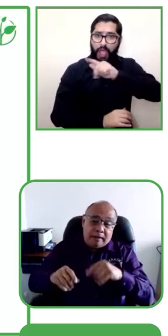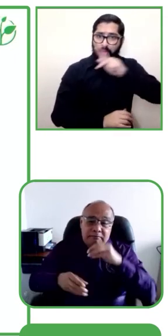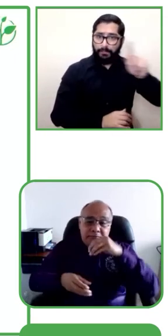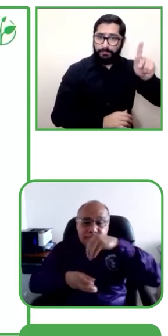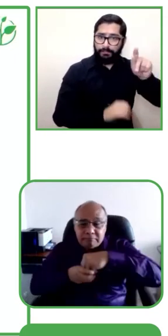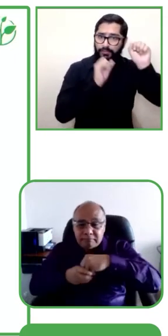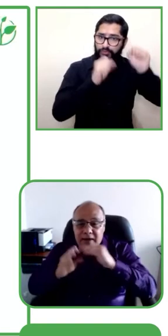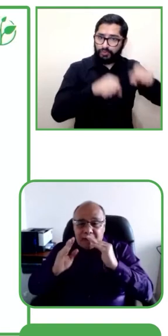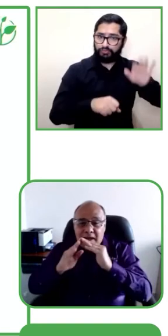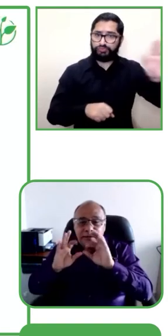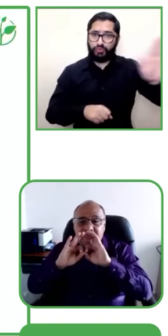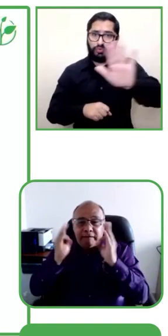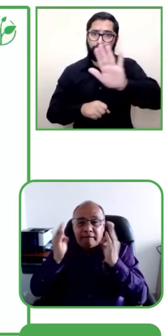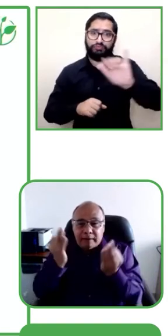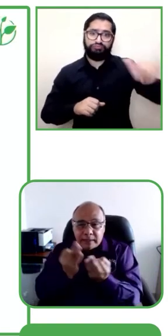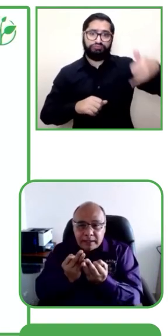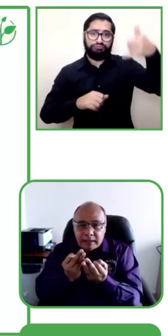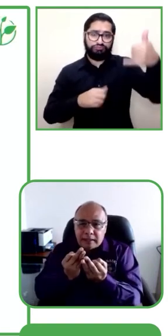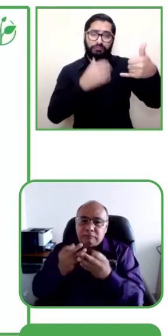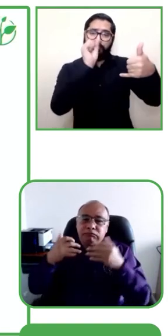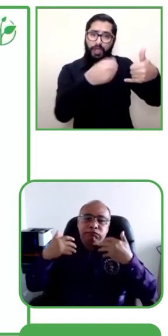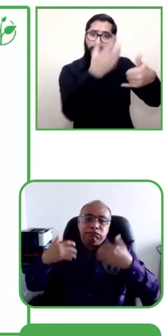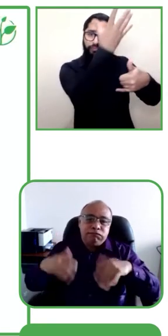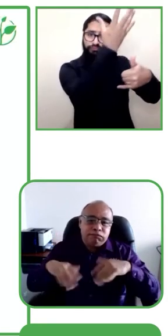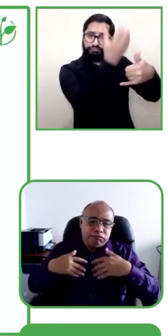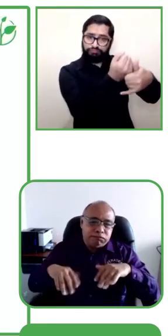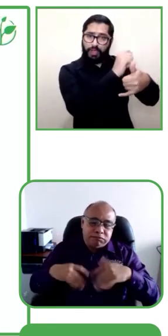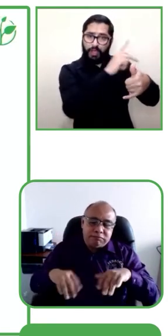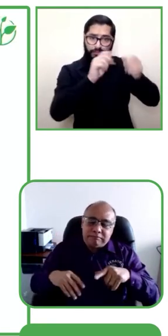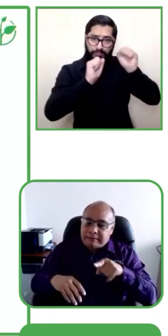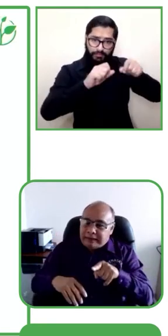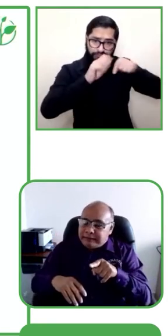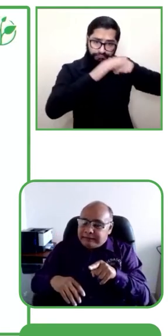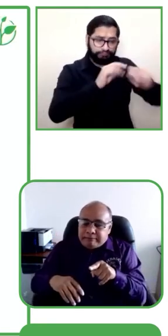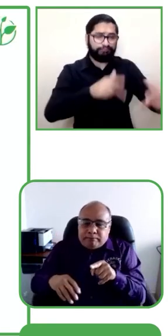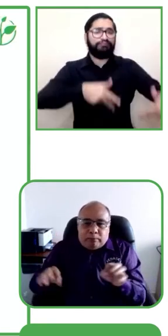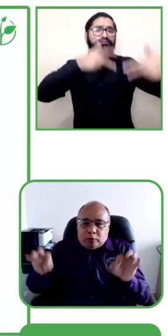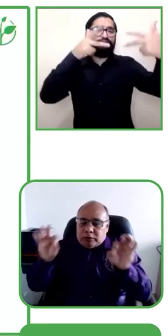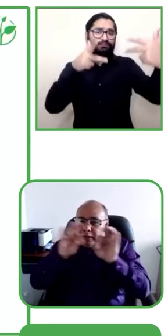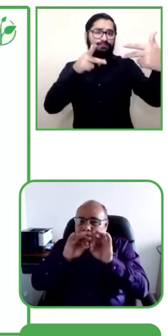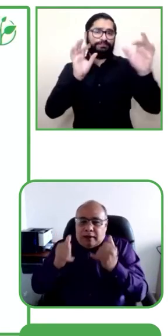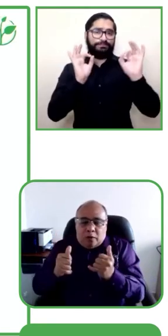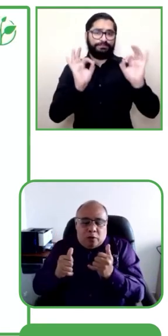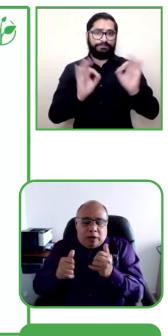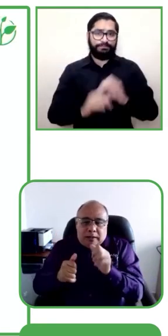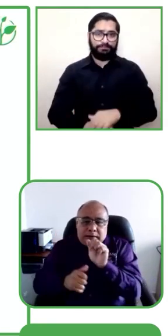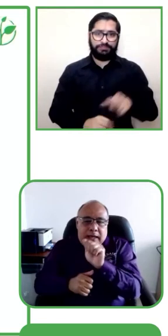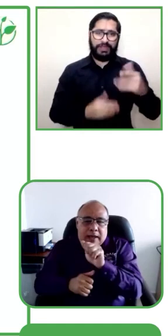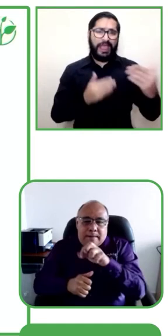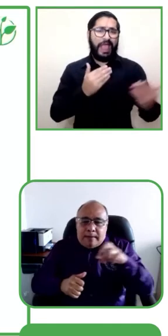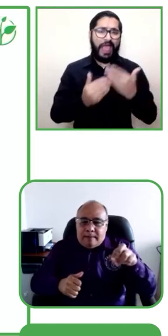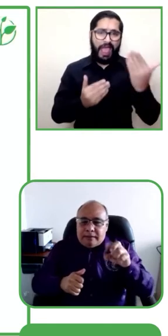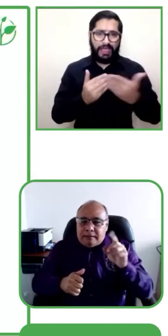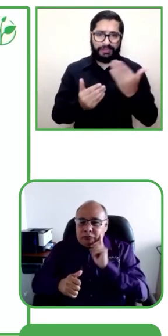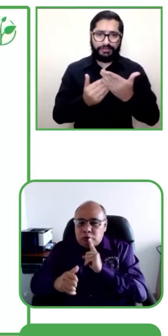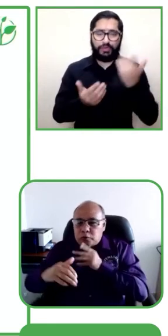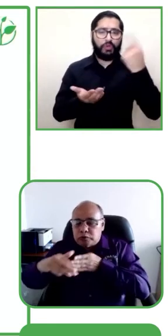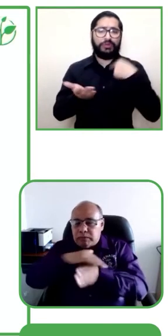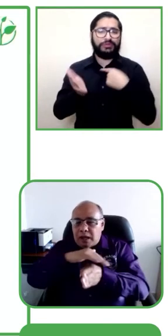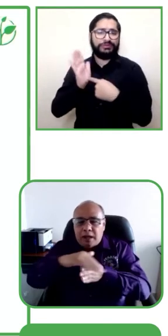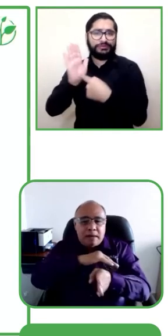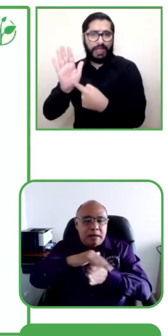allí aparece el intérprete y cuentan con este servicio de interpretación de manera remota o, por ejemplo, en el caso del contexto familiar.